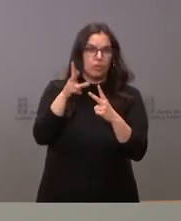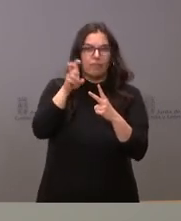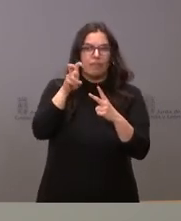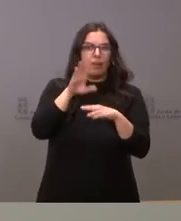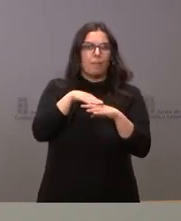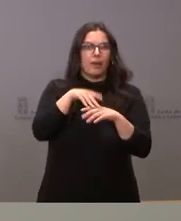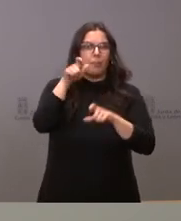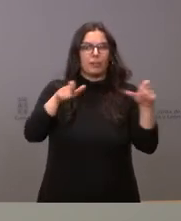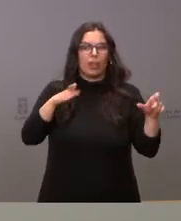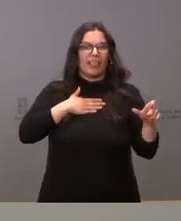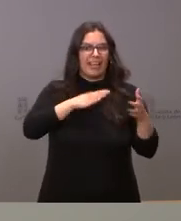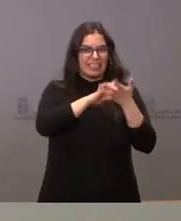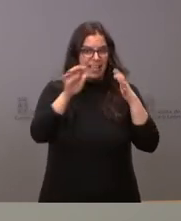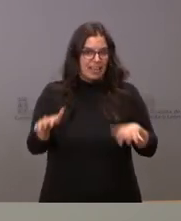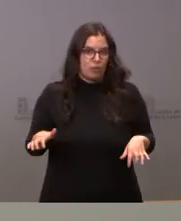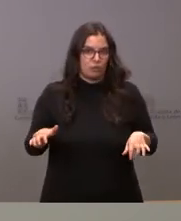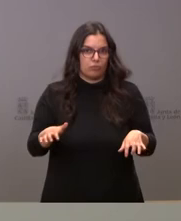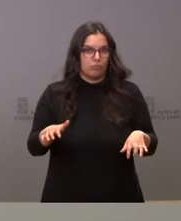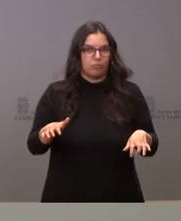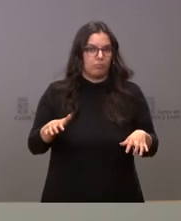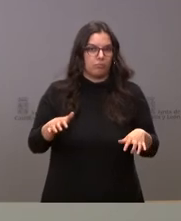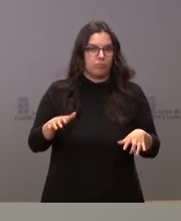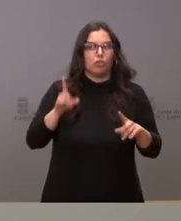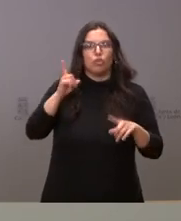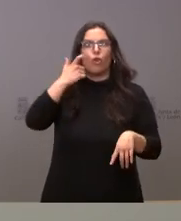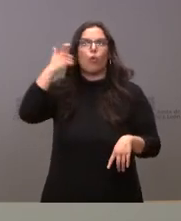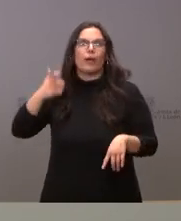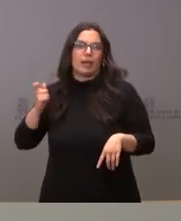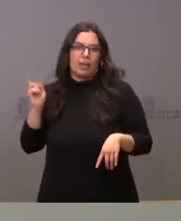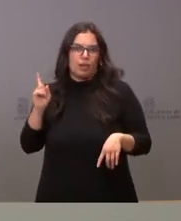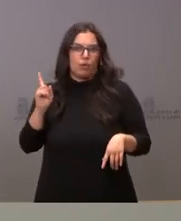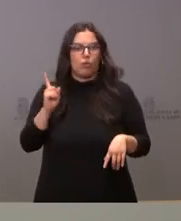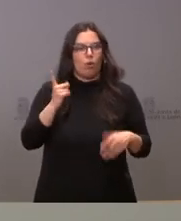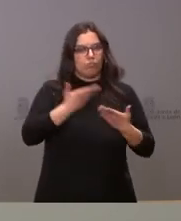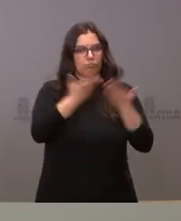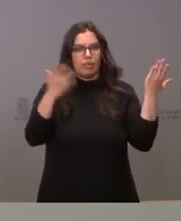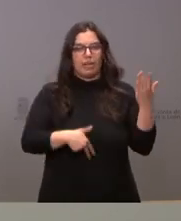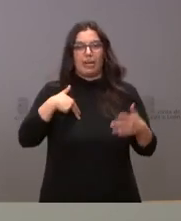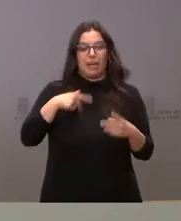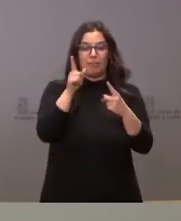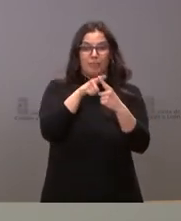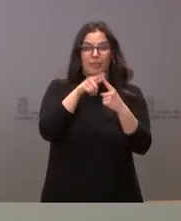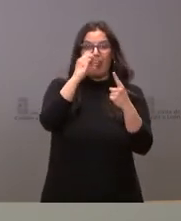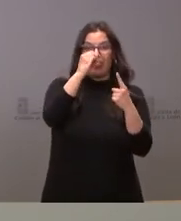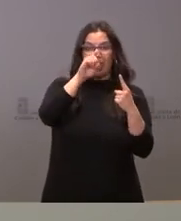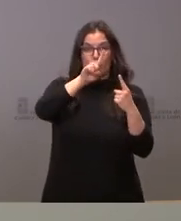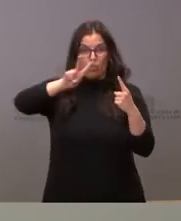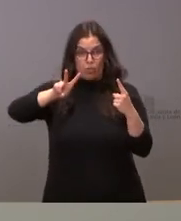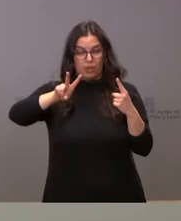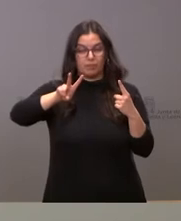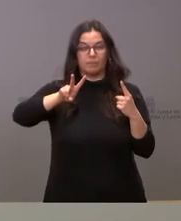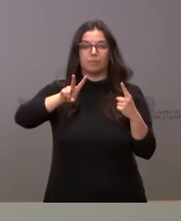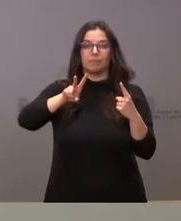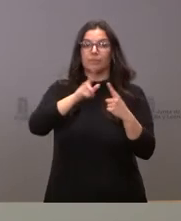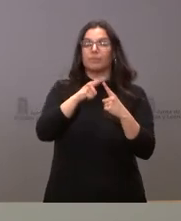población ya de Castilla y León, no solo para servicio de los ucranianos o quienes pueda ayudar. Un teléfono que es el 012. En este